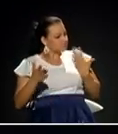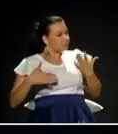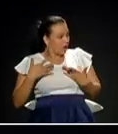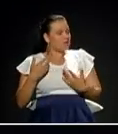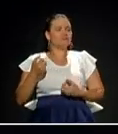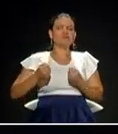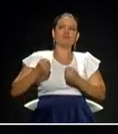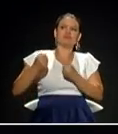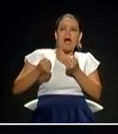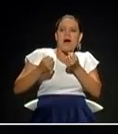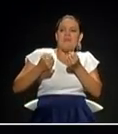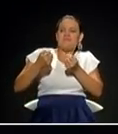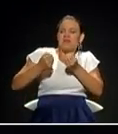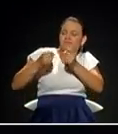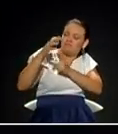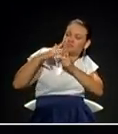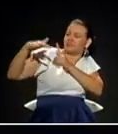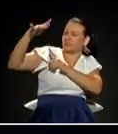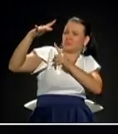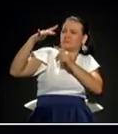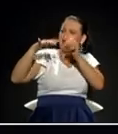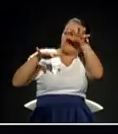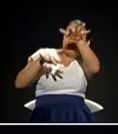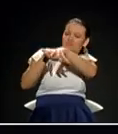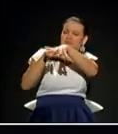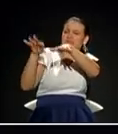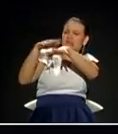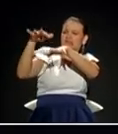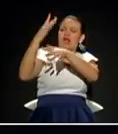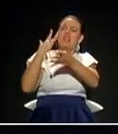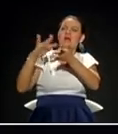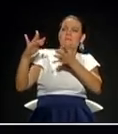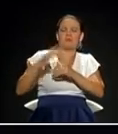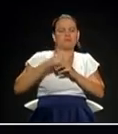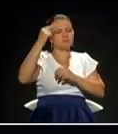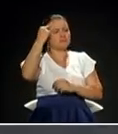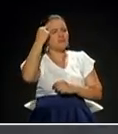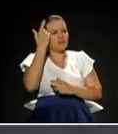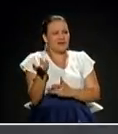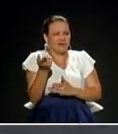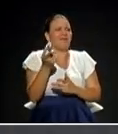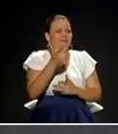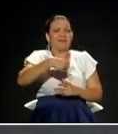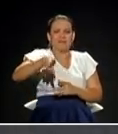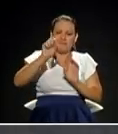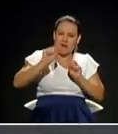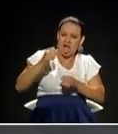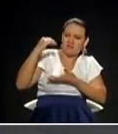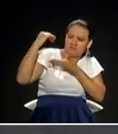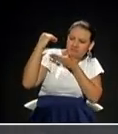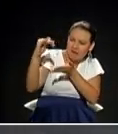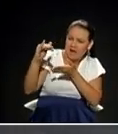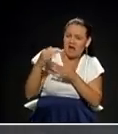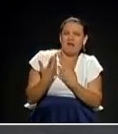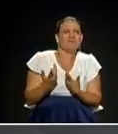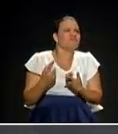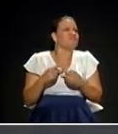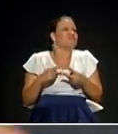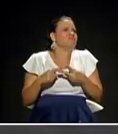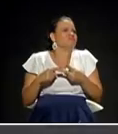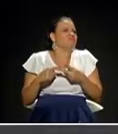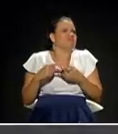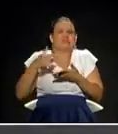puede lograr. ¿Qué pasa en el resto de la ciudad? ¿Qué se puede hacer en el resto de la ciudad? Para incentivos para que el resto de las empresas de transporte se